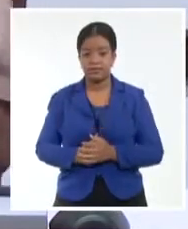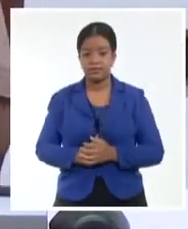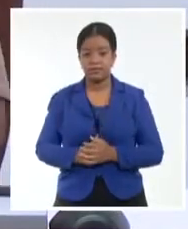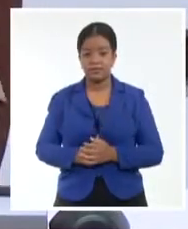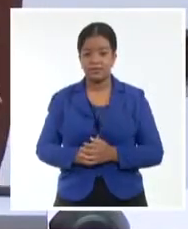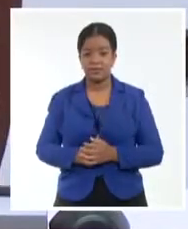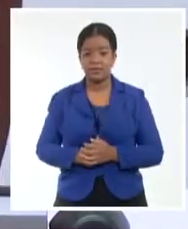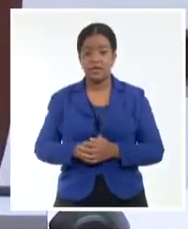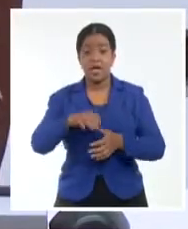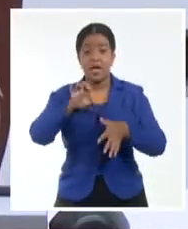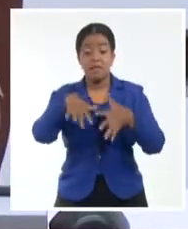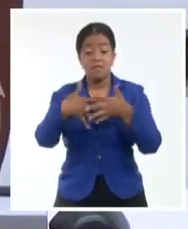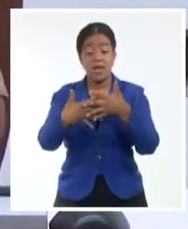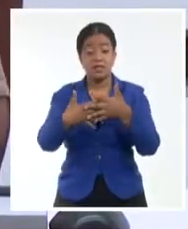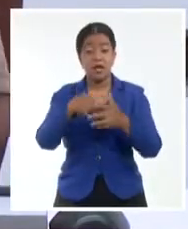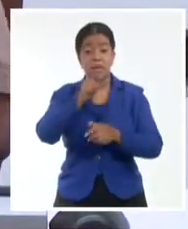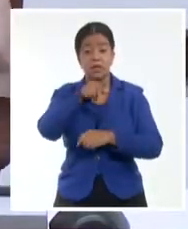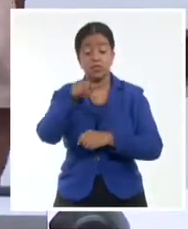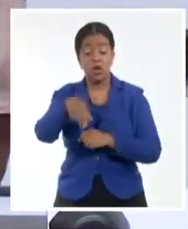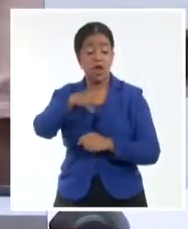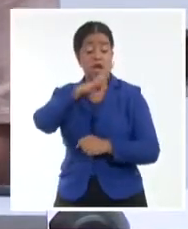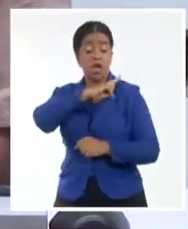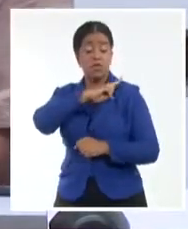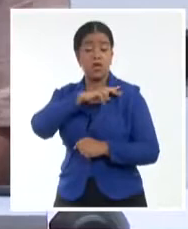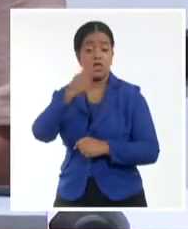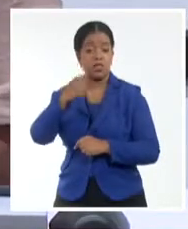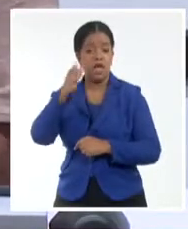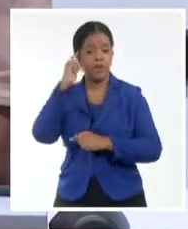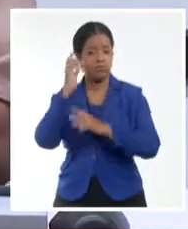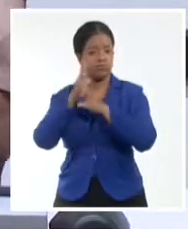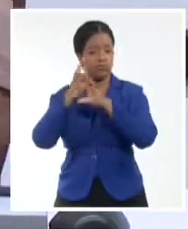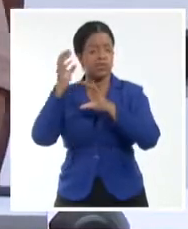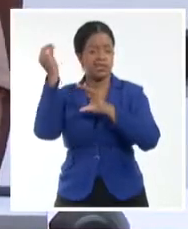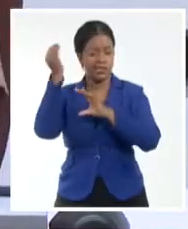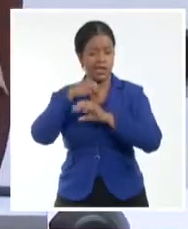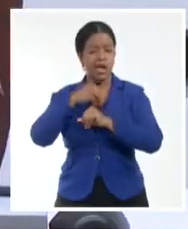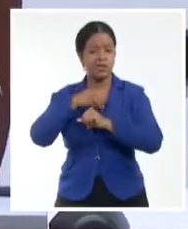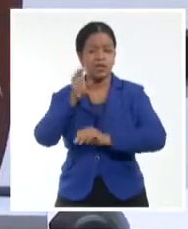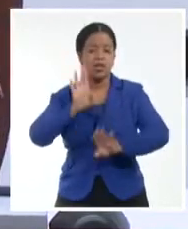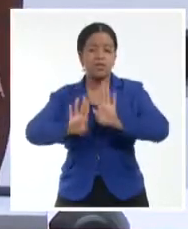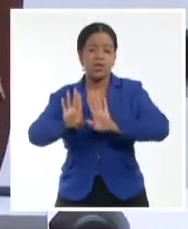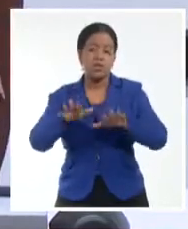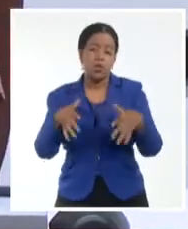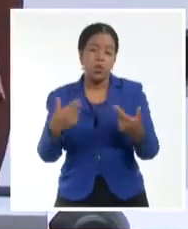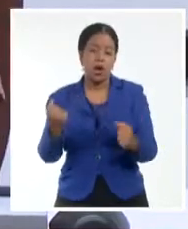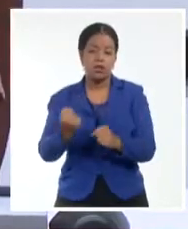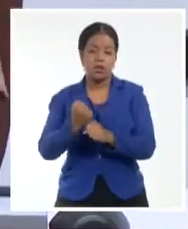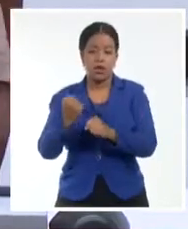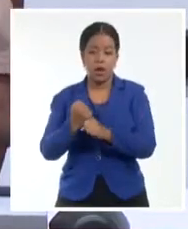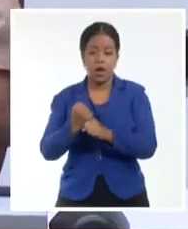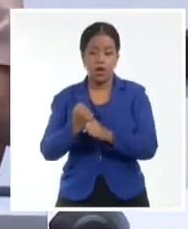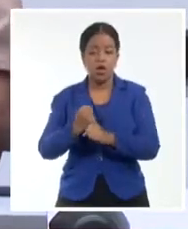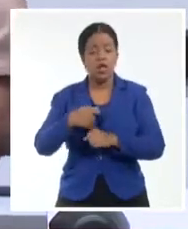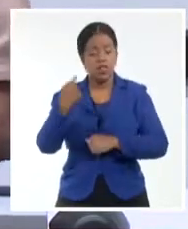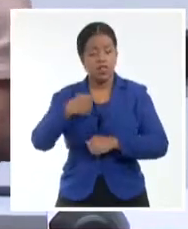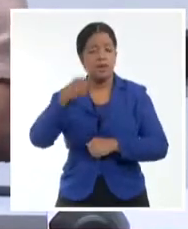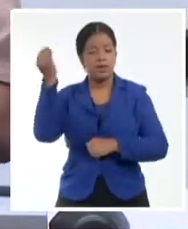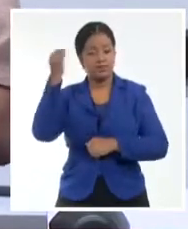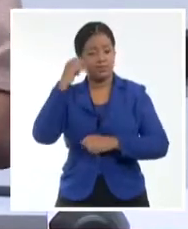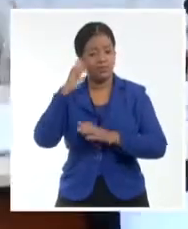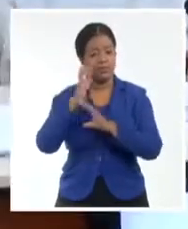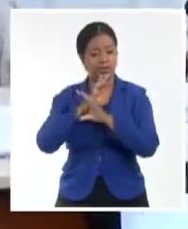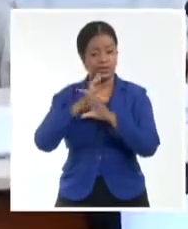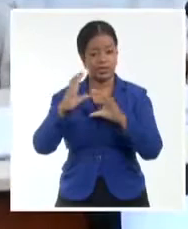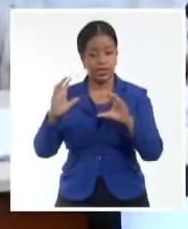con cuadros bien preparados que entiendan lo que estamos defendiendo con una determinada logística y no en todos los